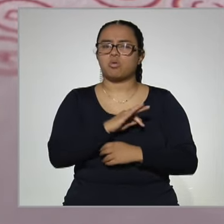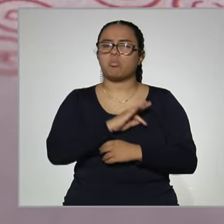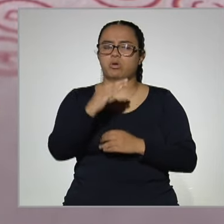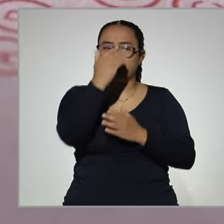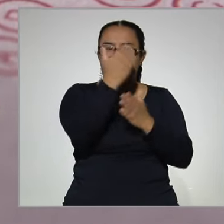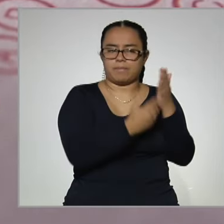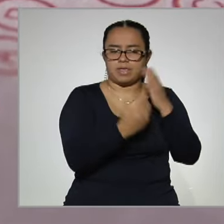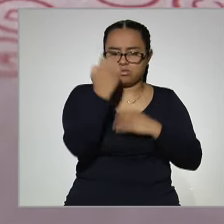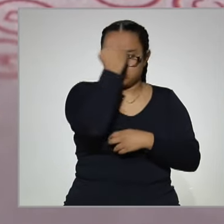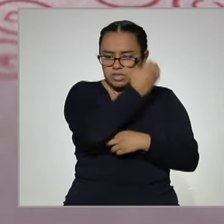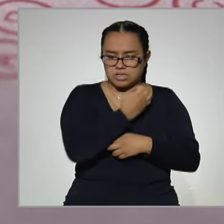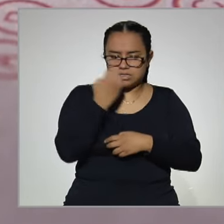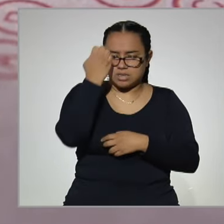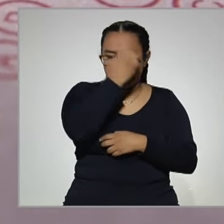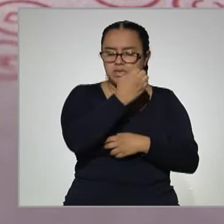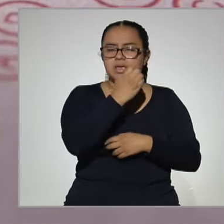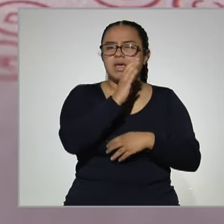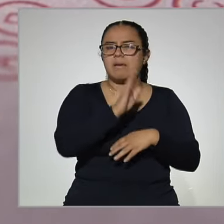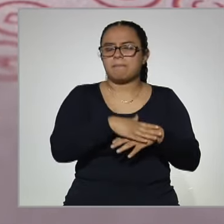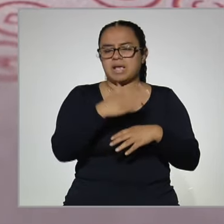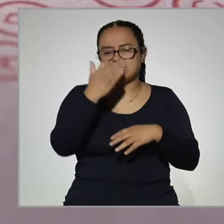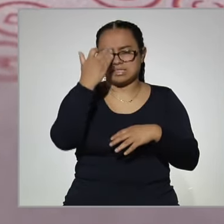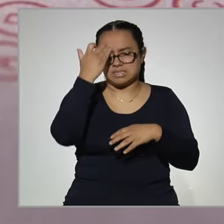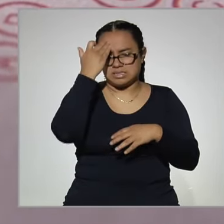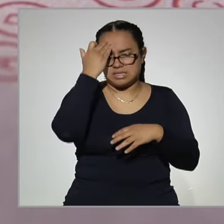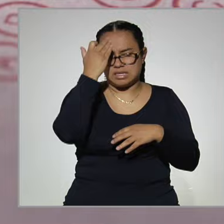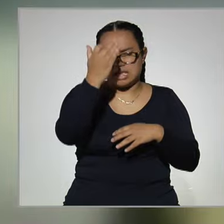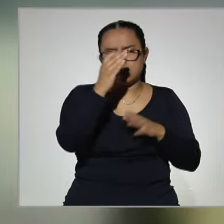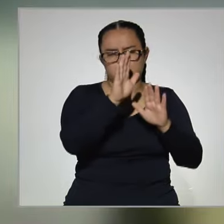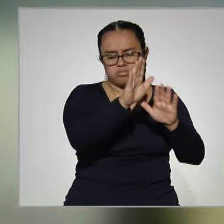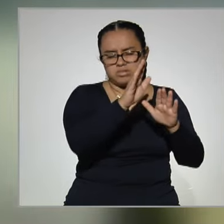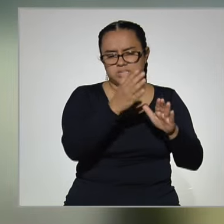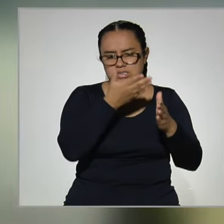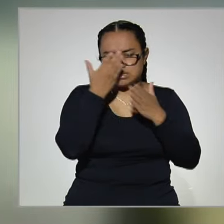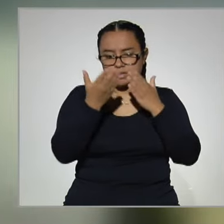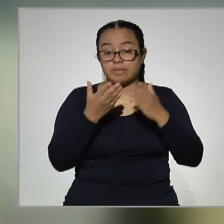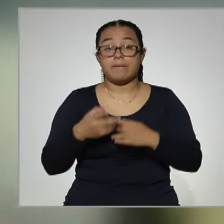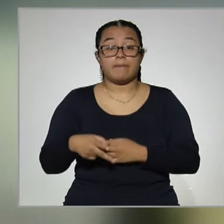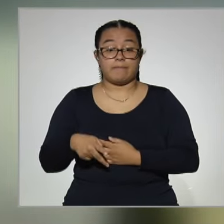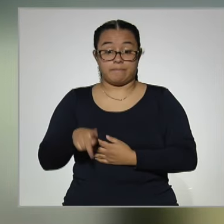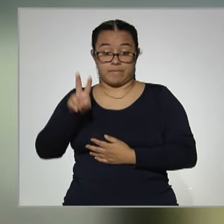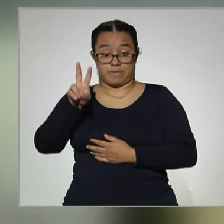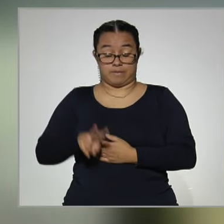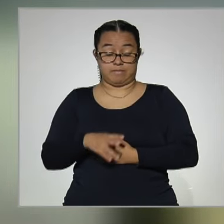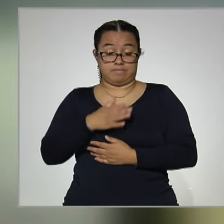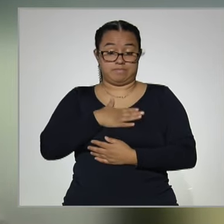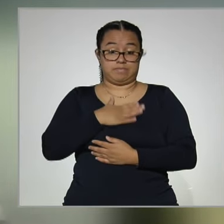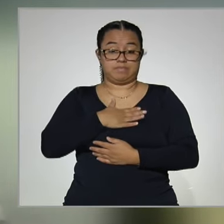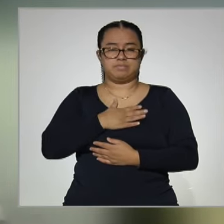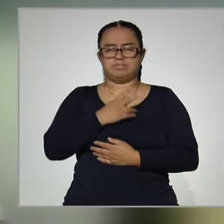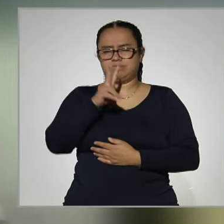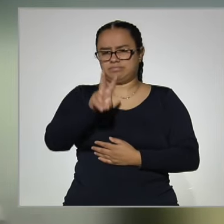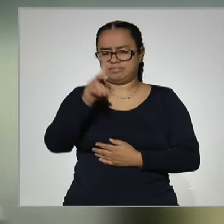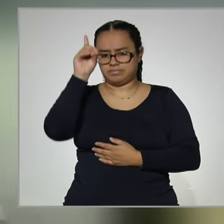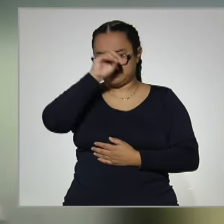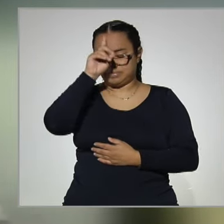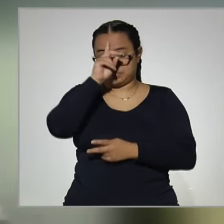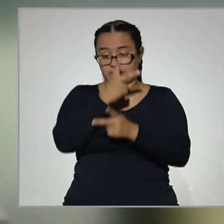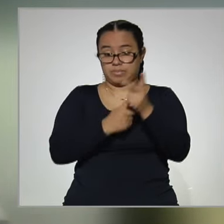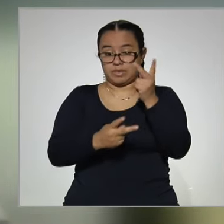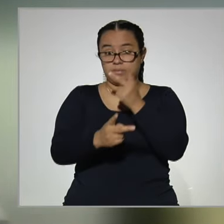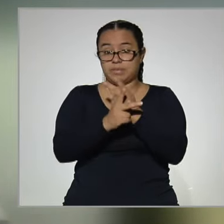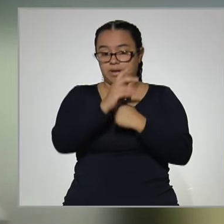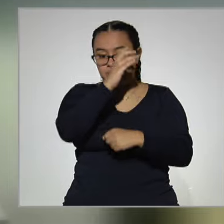exámenes y podía ir aplazando como esos estudios. En lo personal, recomiendo mucho el terminar una